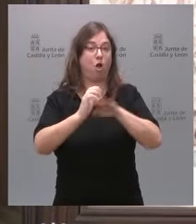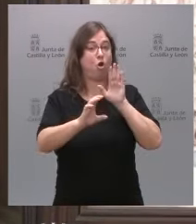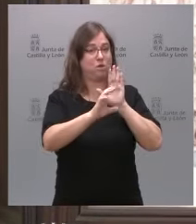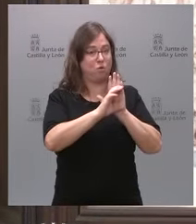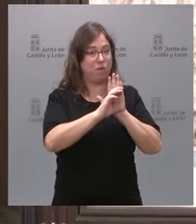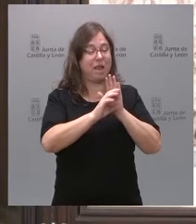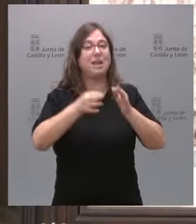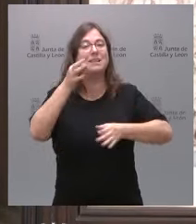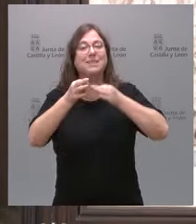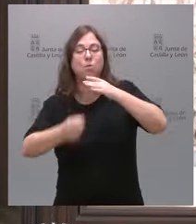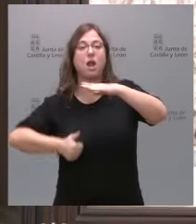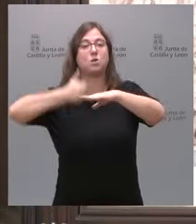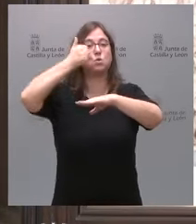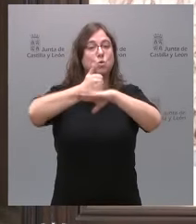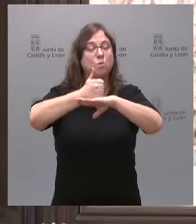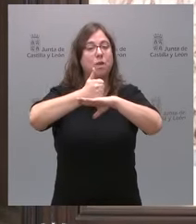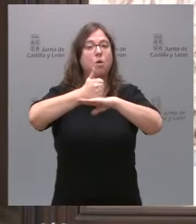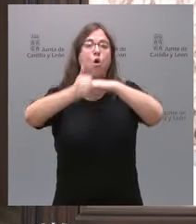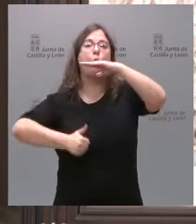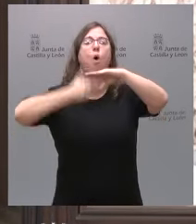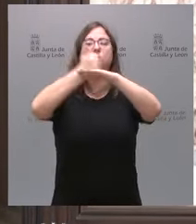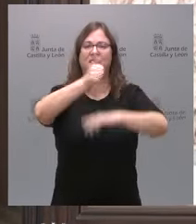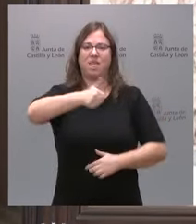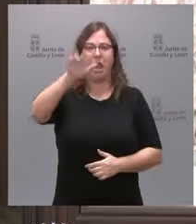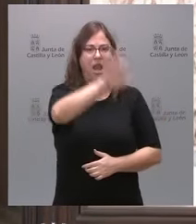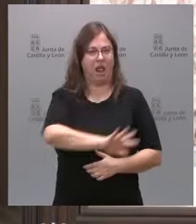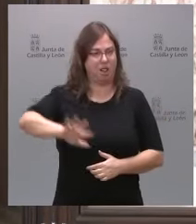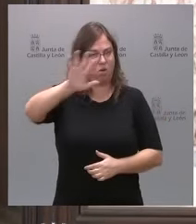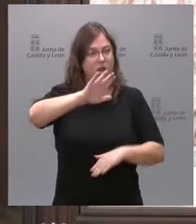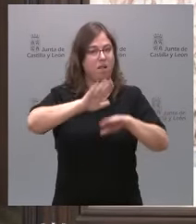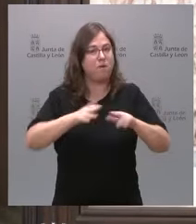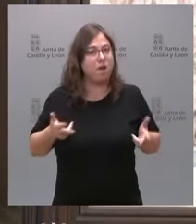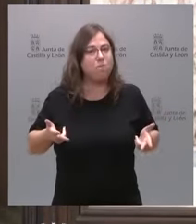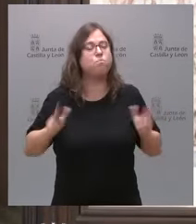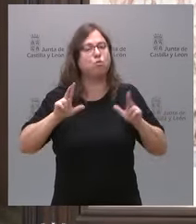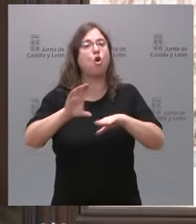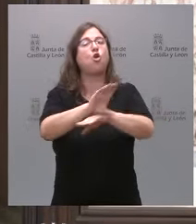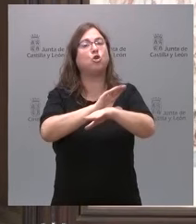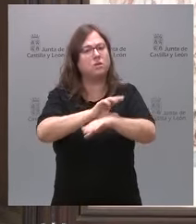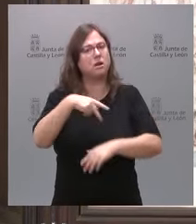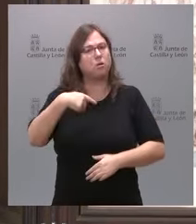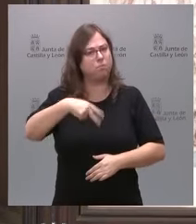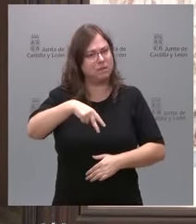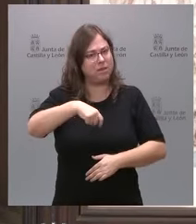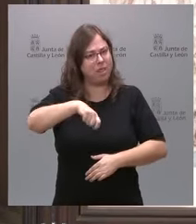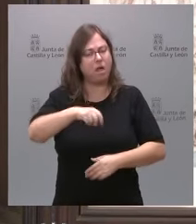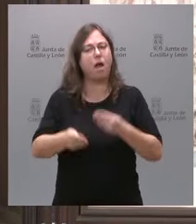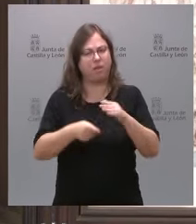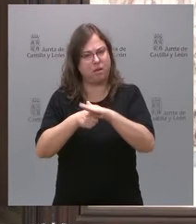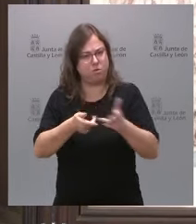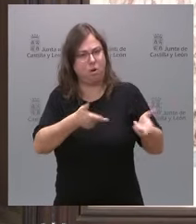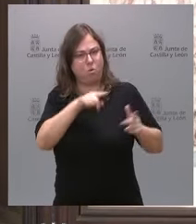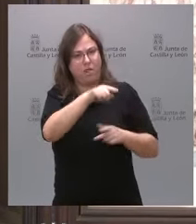el Tribunal Supremo o la Audiencia Nacional, autorizando al consejero de la Presidencia para su tramitación.